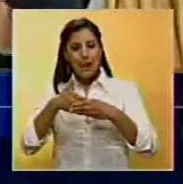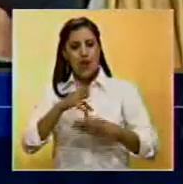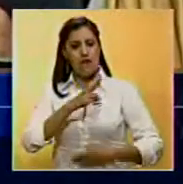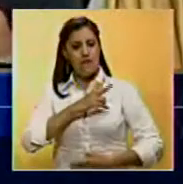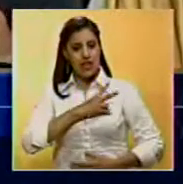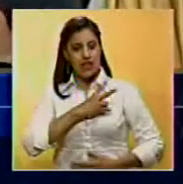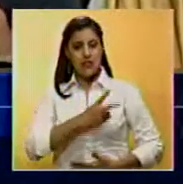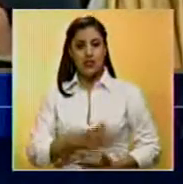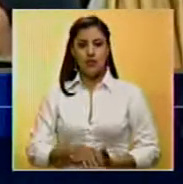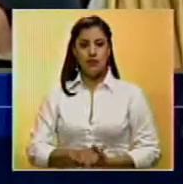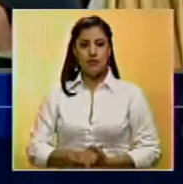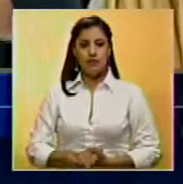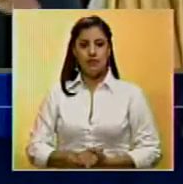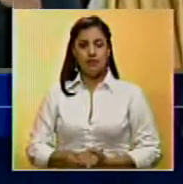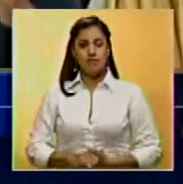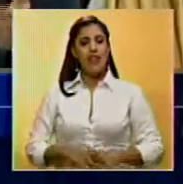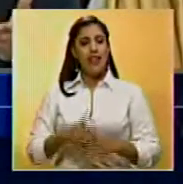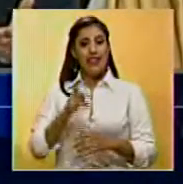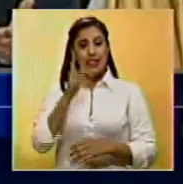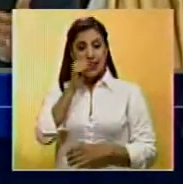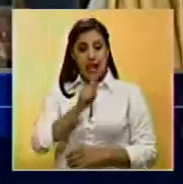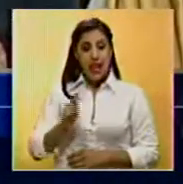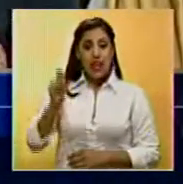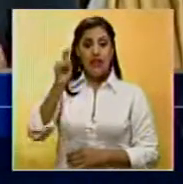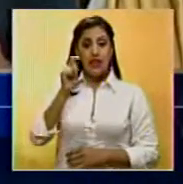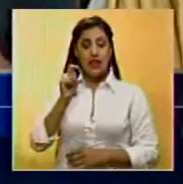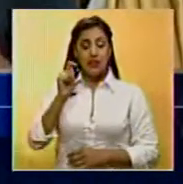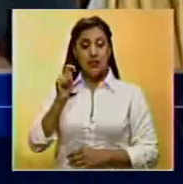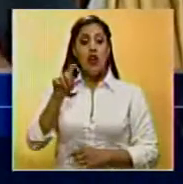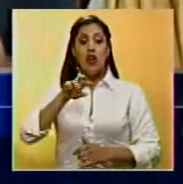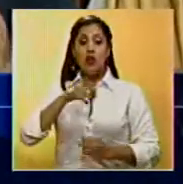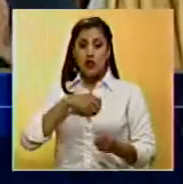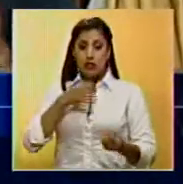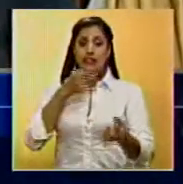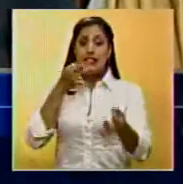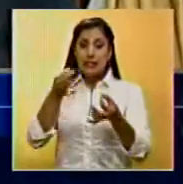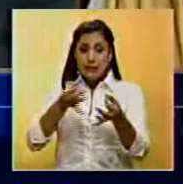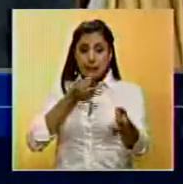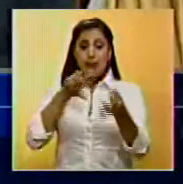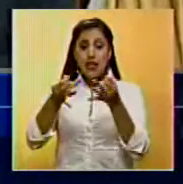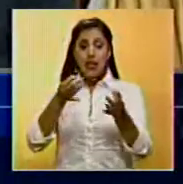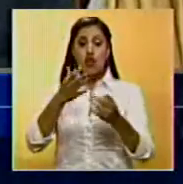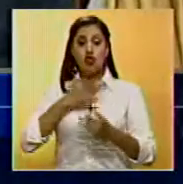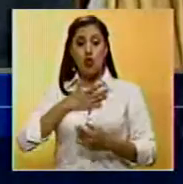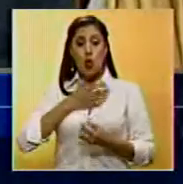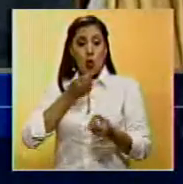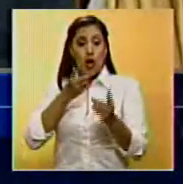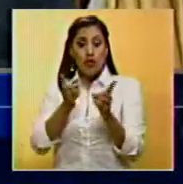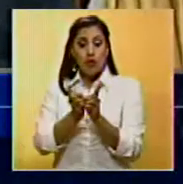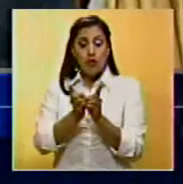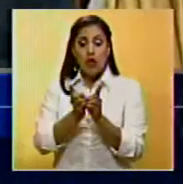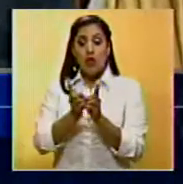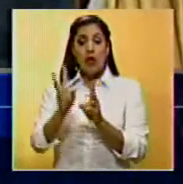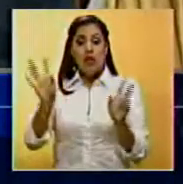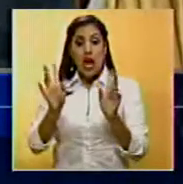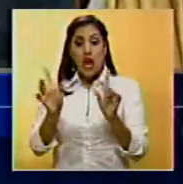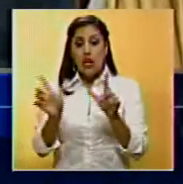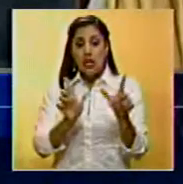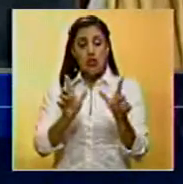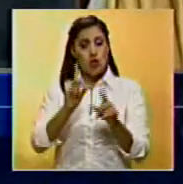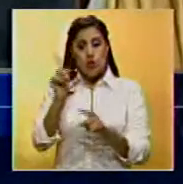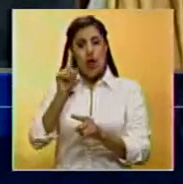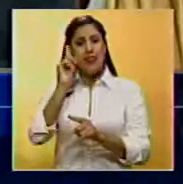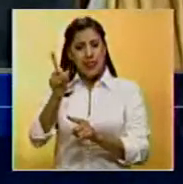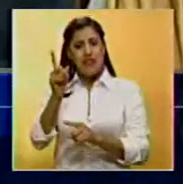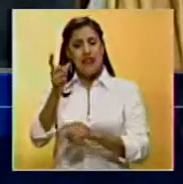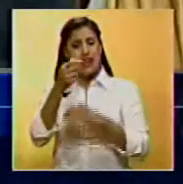Benevisión, de Televen, ¿verdad? Que expliquemos, no creamos que porque yo lo digo aquí y ya, no,